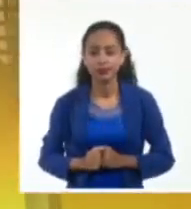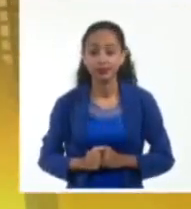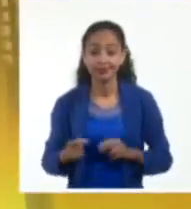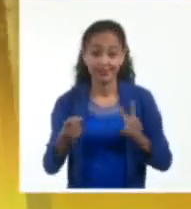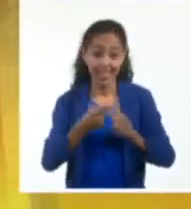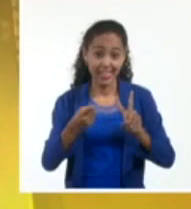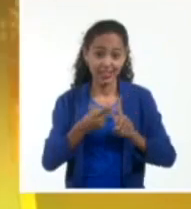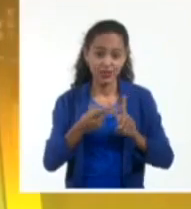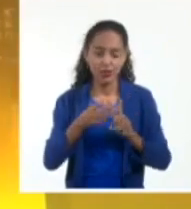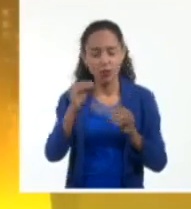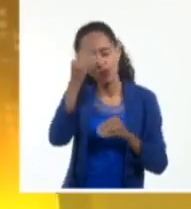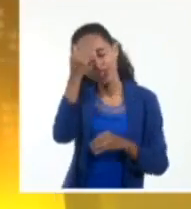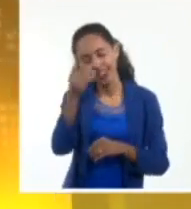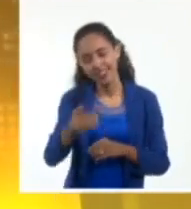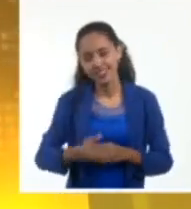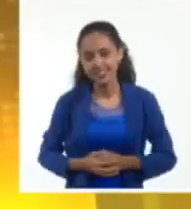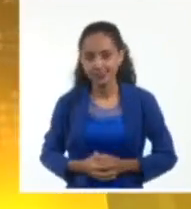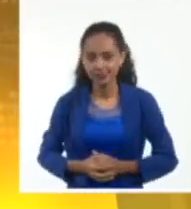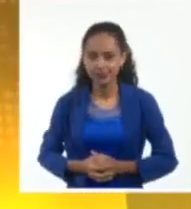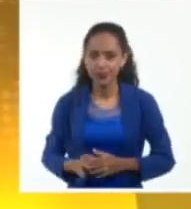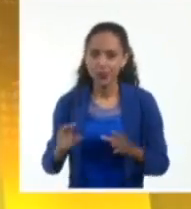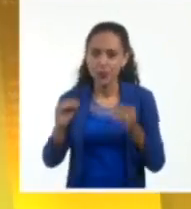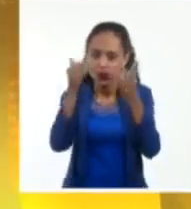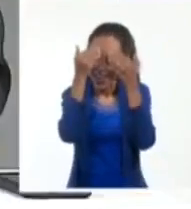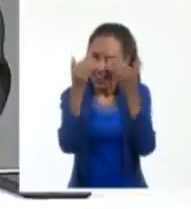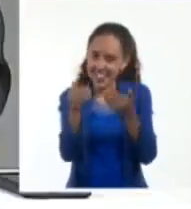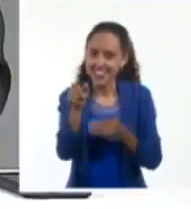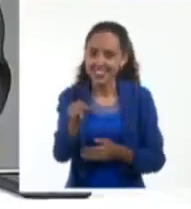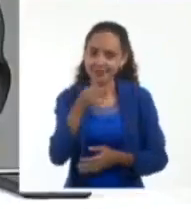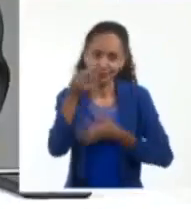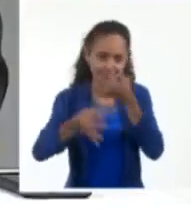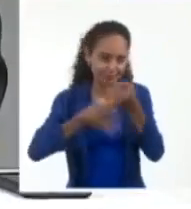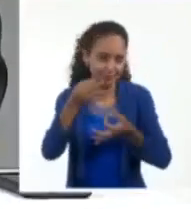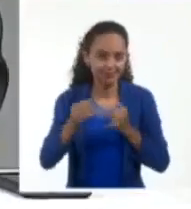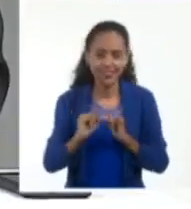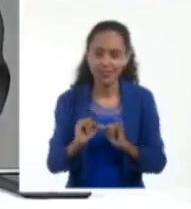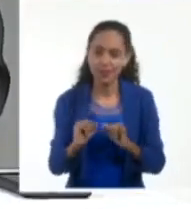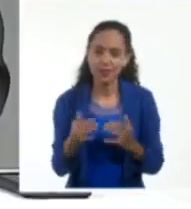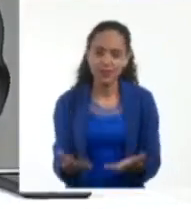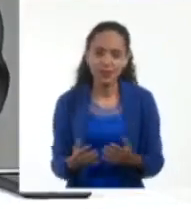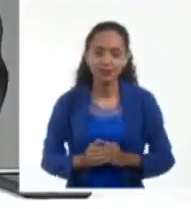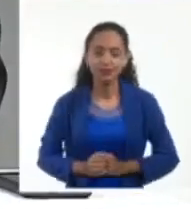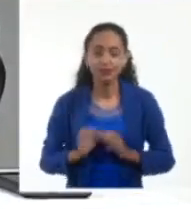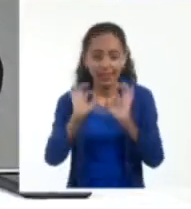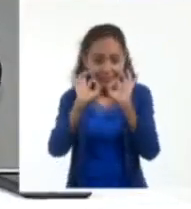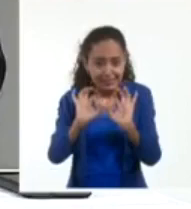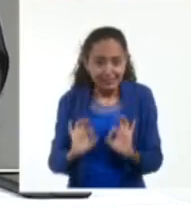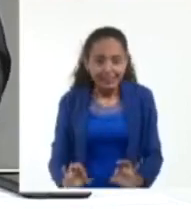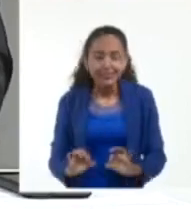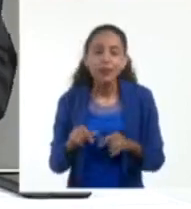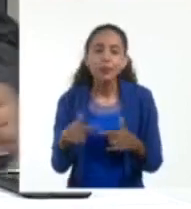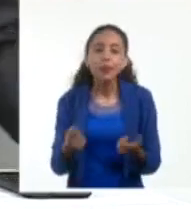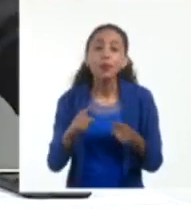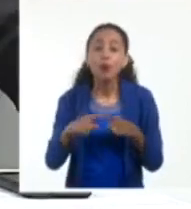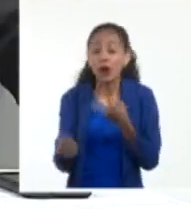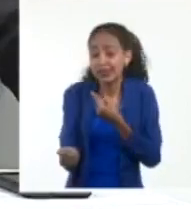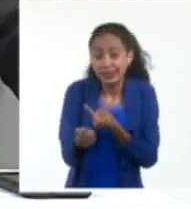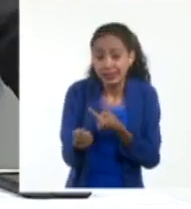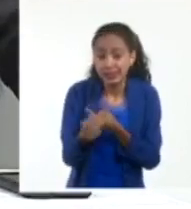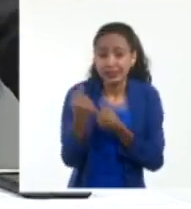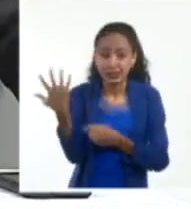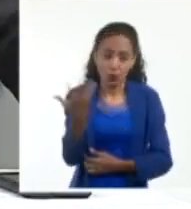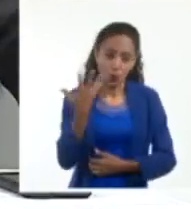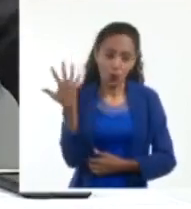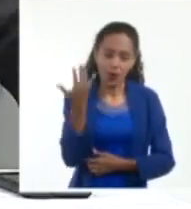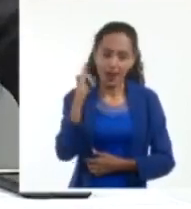centrales. Muchas gracias. Muchísimas gracias a ti, Miguel Ángel, por esta información pormenorizada a partir de la cercanía de